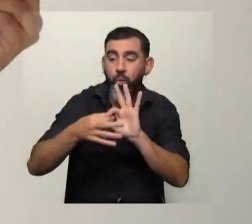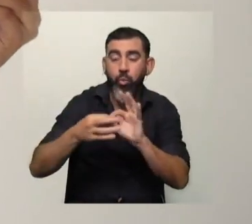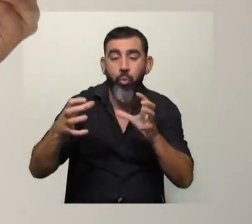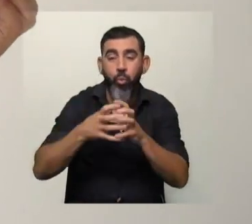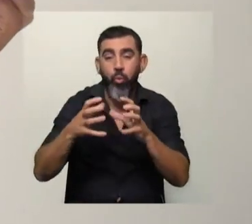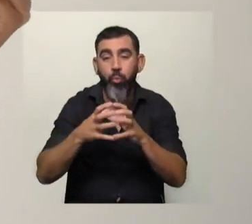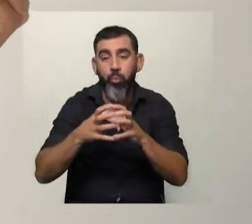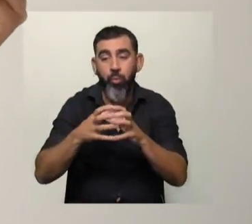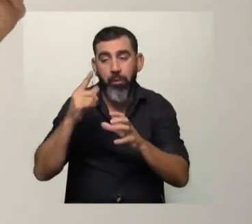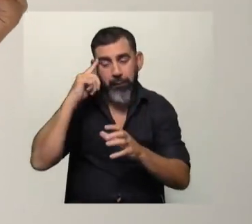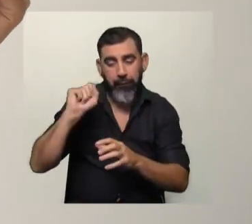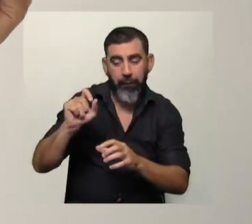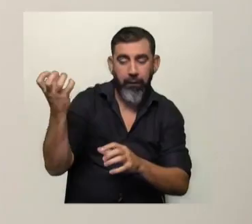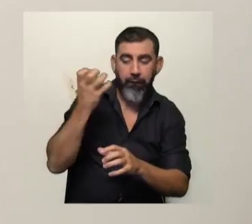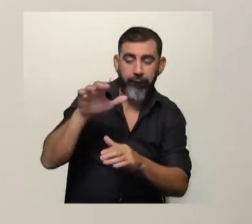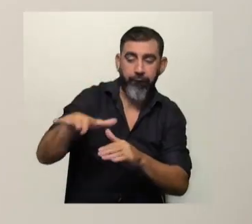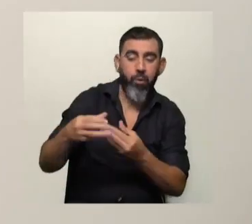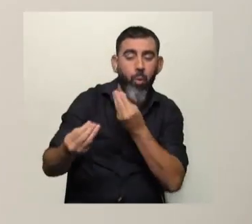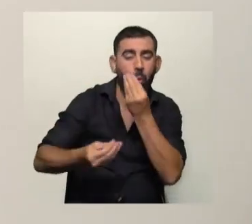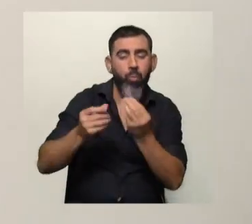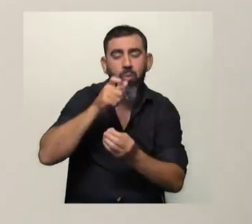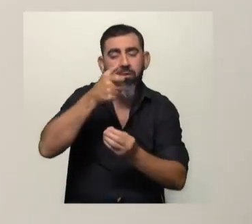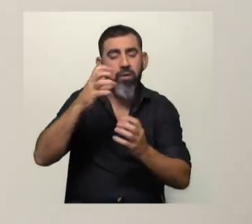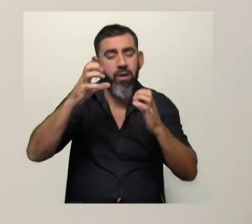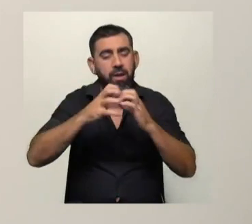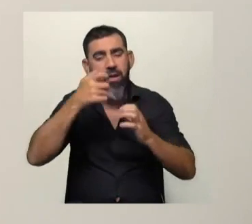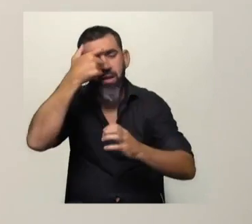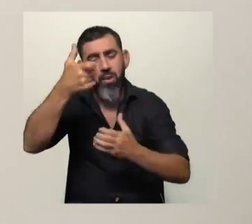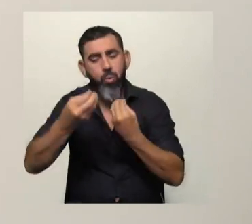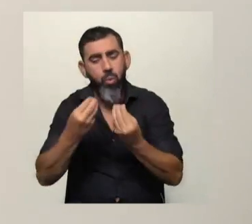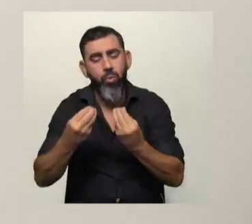estigmatizados. ¿Cómo explica esto la neurociencia?